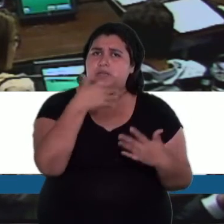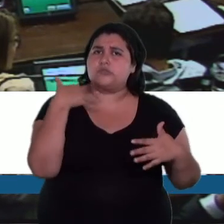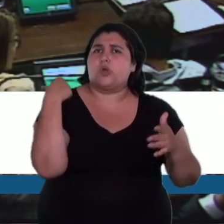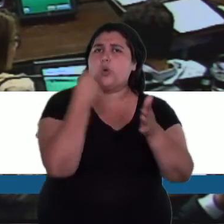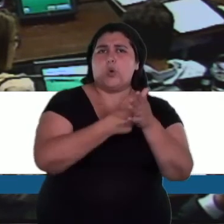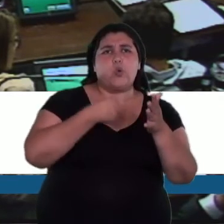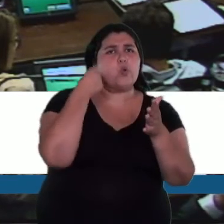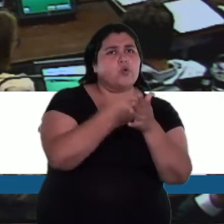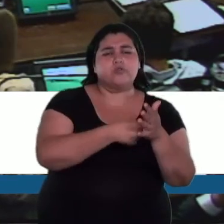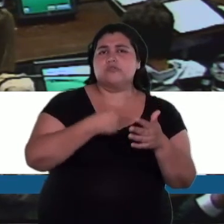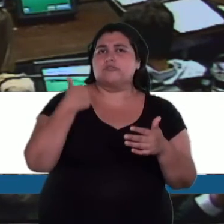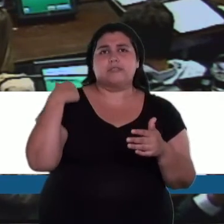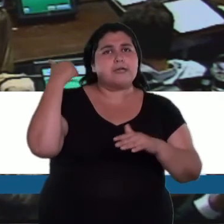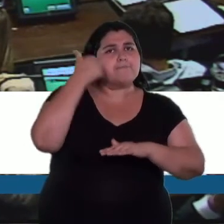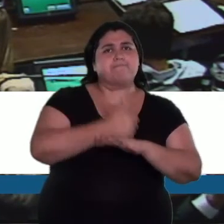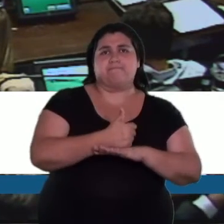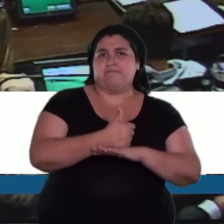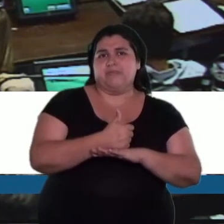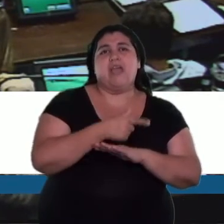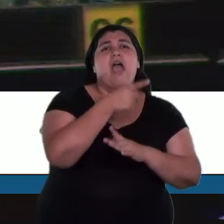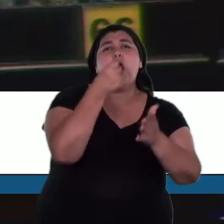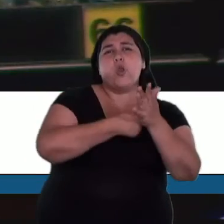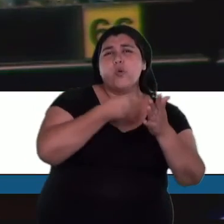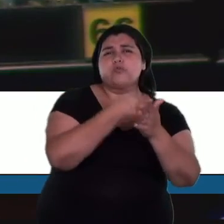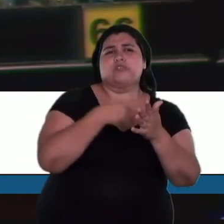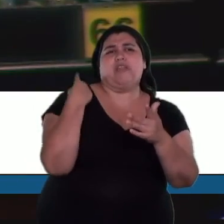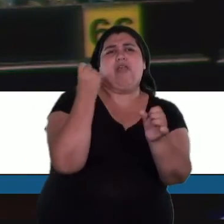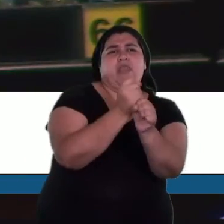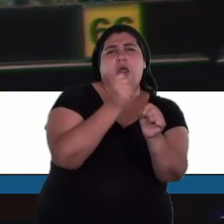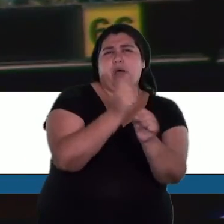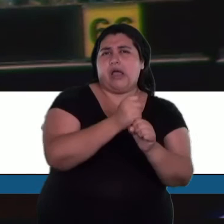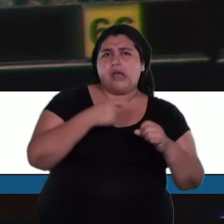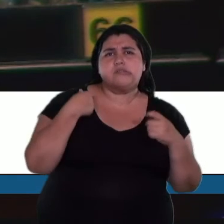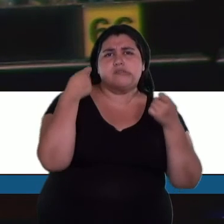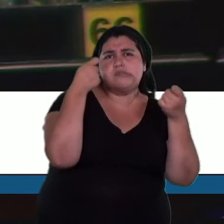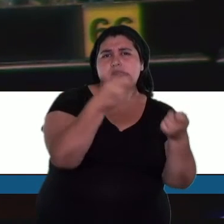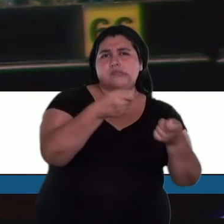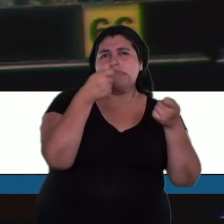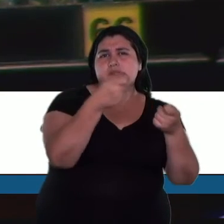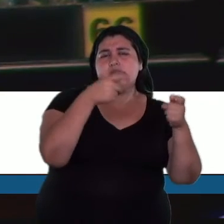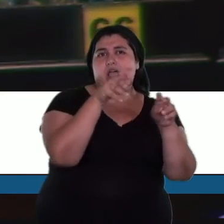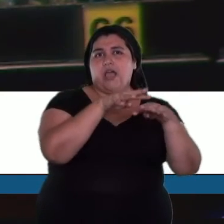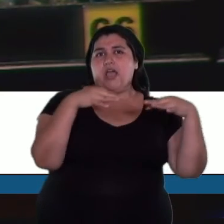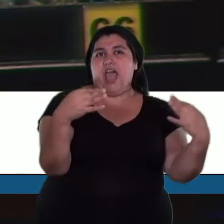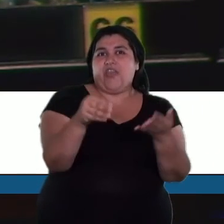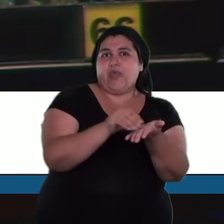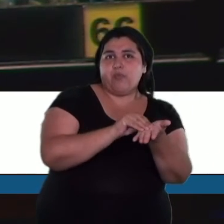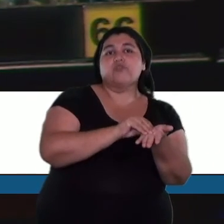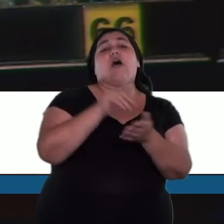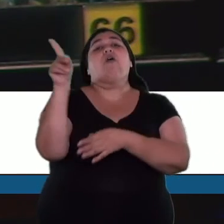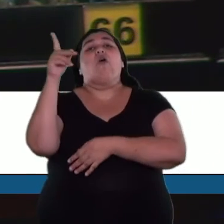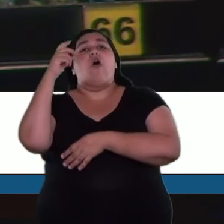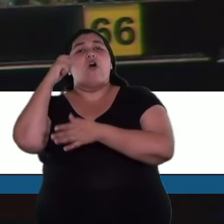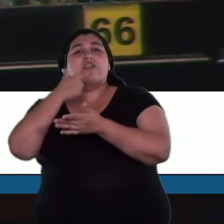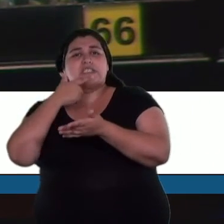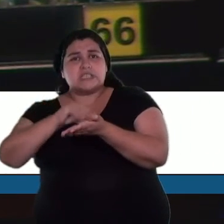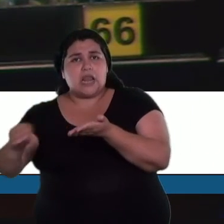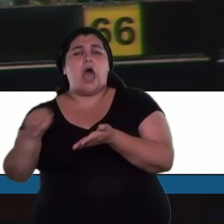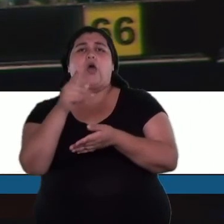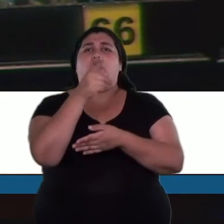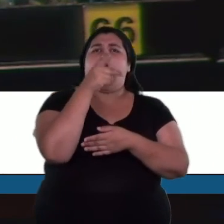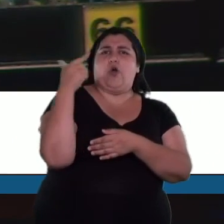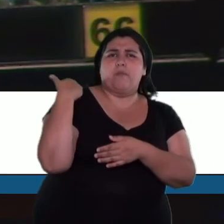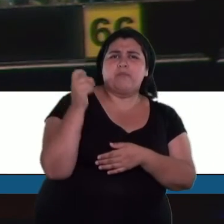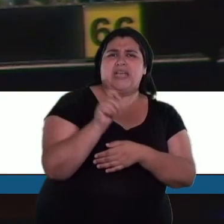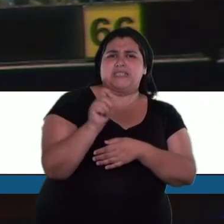que venimos a dar. Una lucha por la que venimos trabajando e insistiendo en la Cámara de Diputados, en el Senado y en el Ejecutivo hace varios meses.